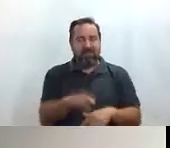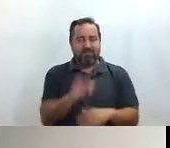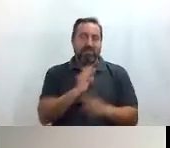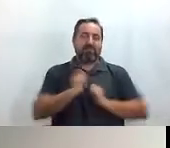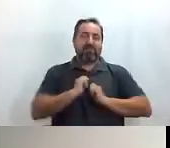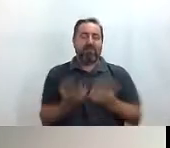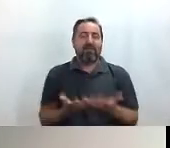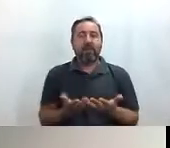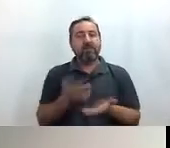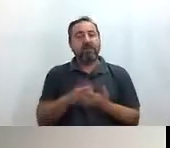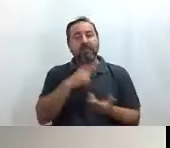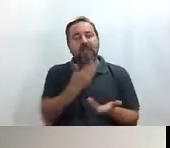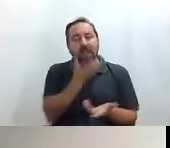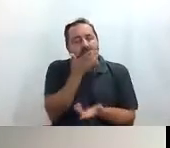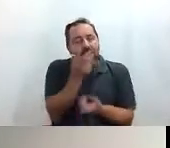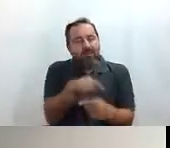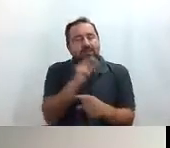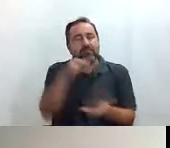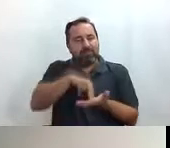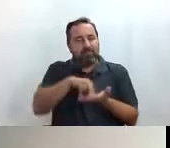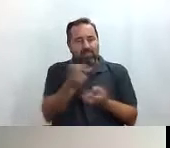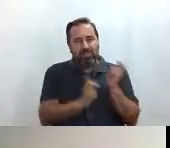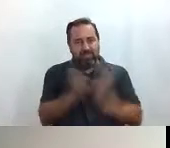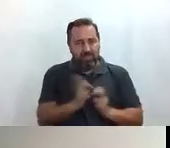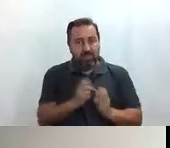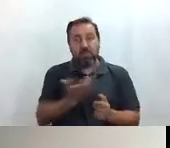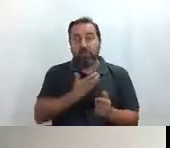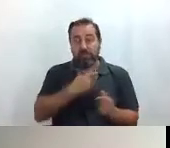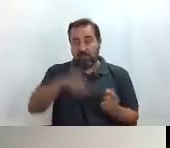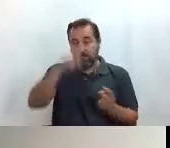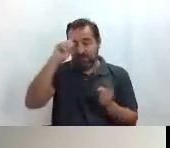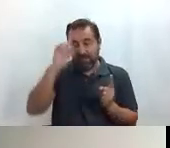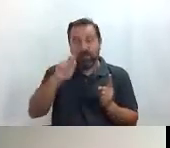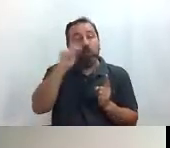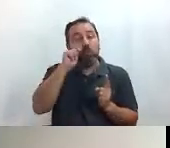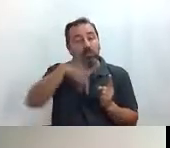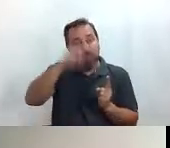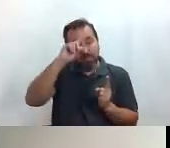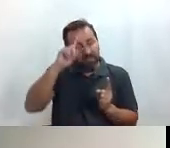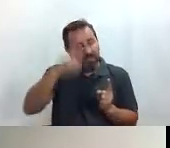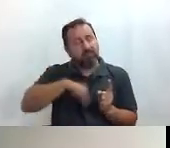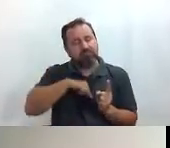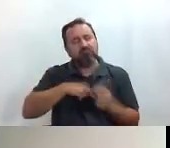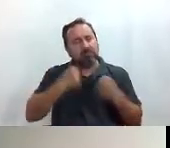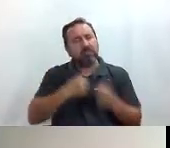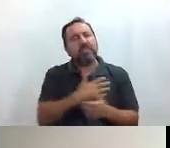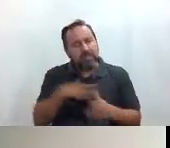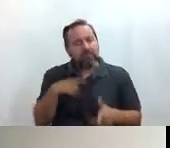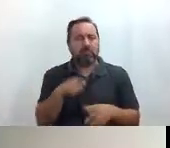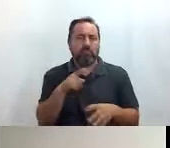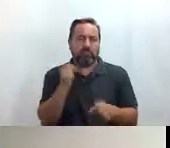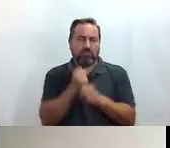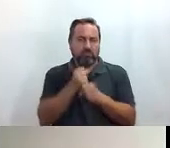calor y con vuestra presencia. Y en el Ayuntamiento de Madrid y en el Turismo de Madrid estamos empeñados en esa labor de